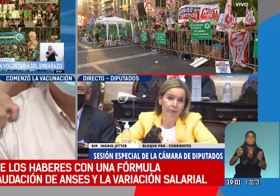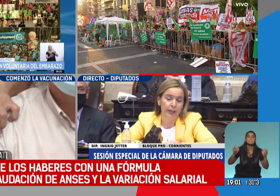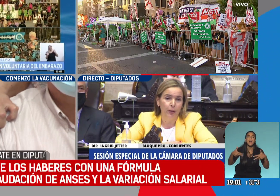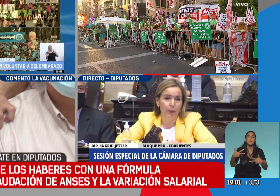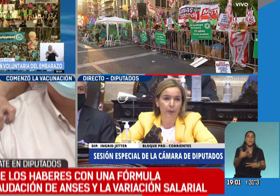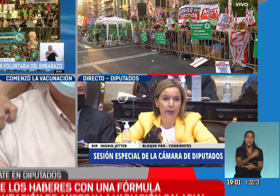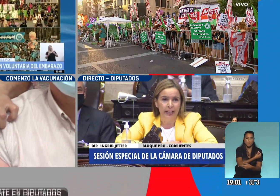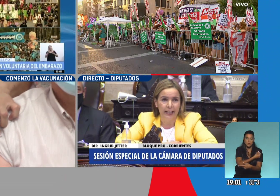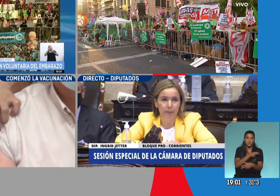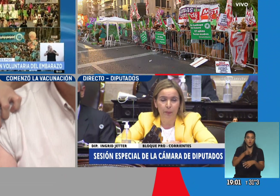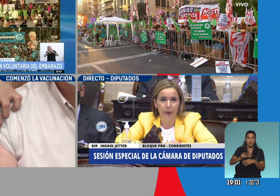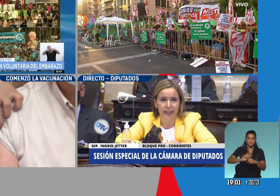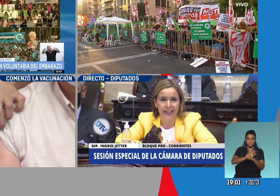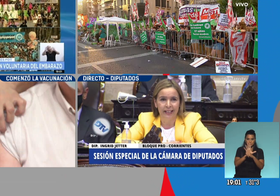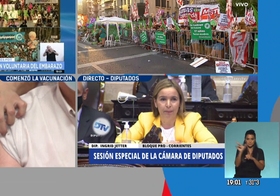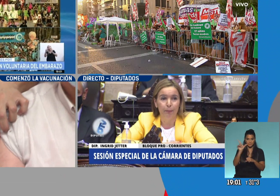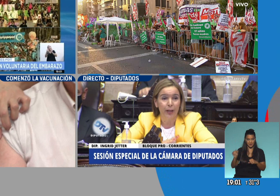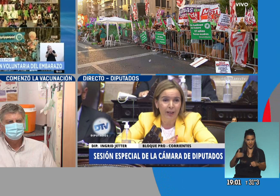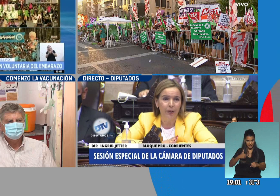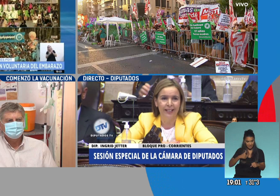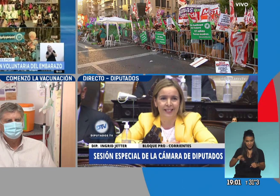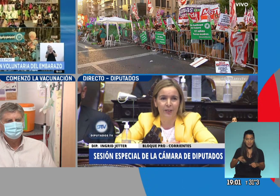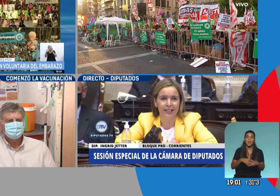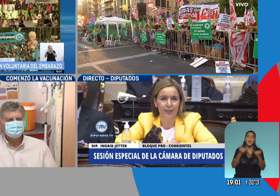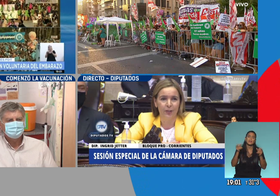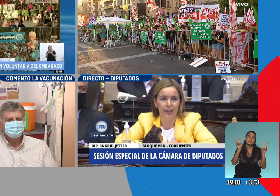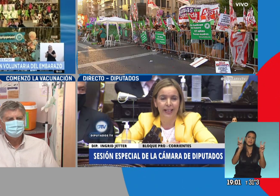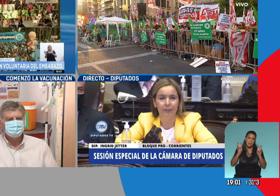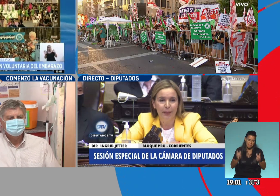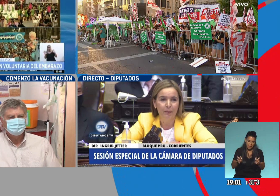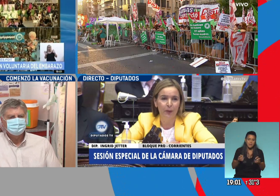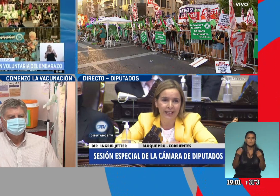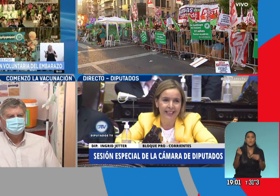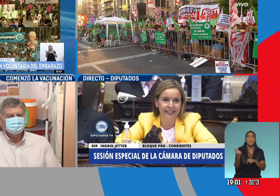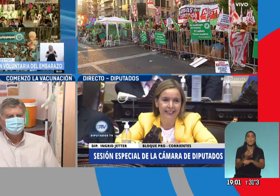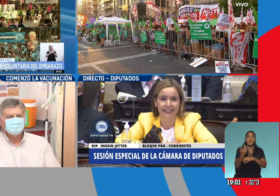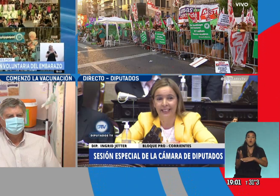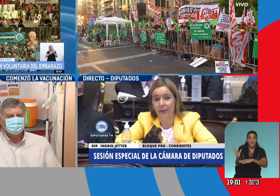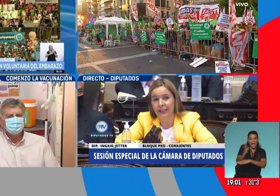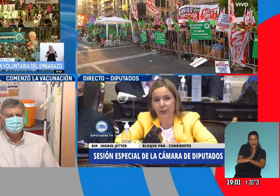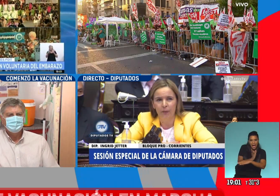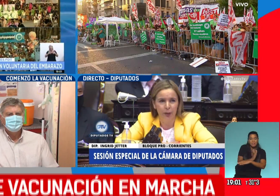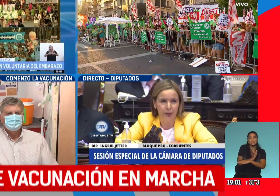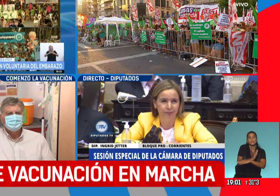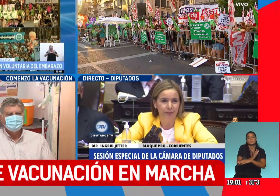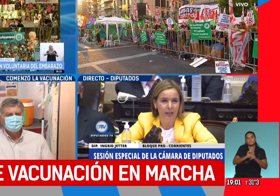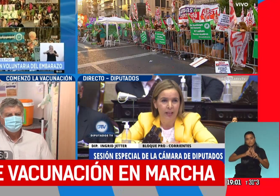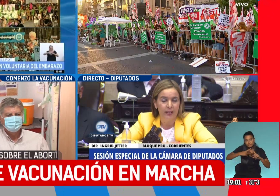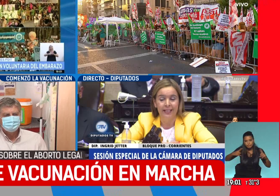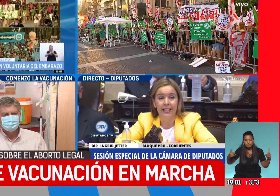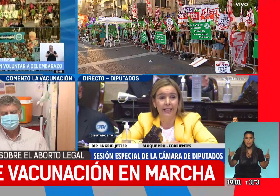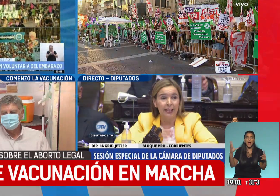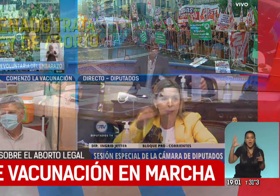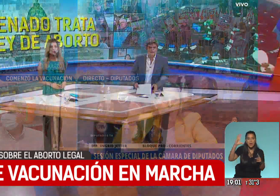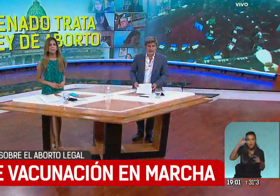vacunación contra el coronavirus en la República Argentina. Distintos temas, como para empezar una hora antes, como para extendernos durante toda la noche,